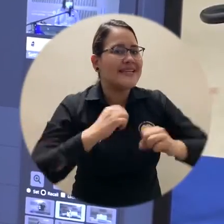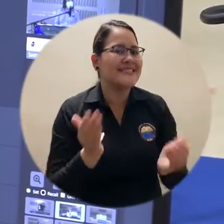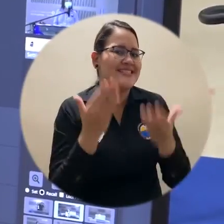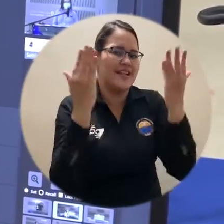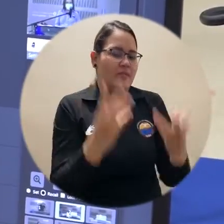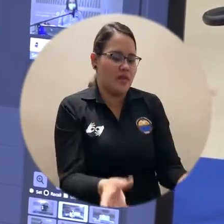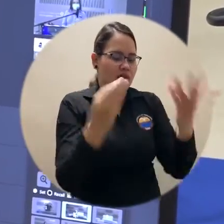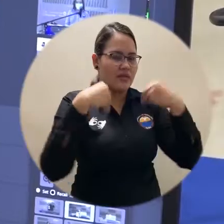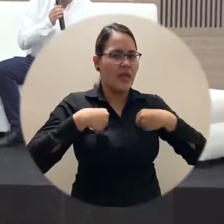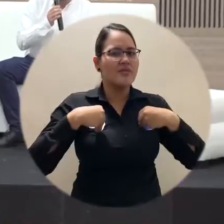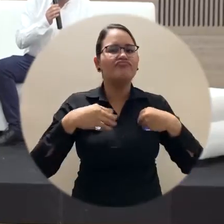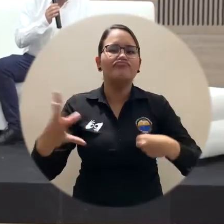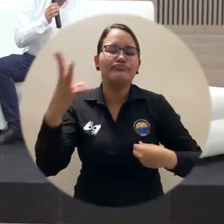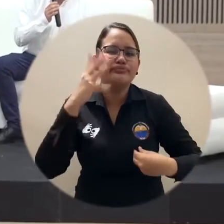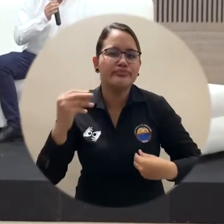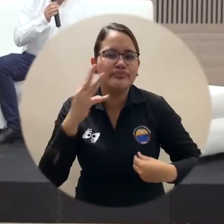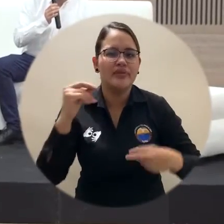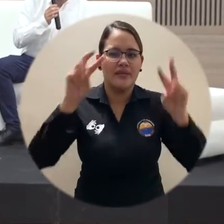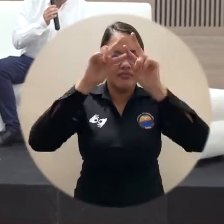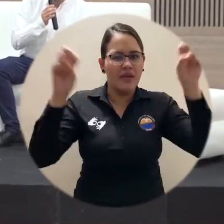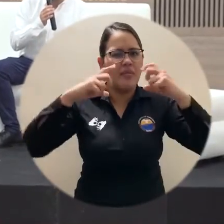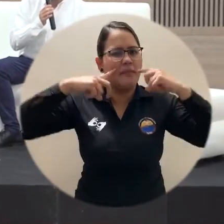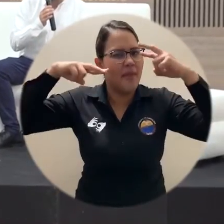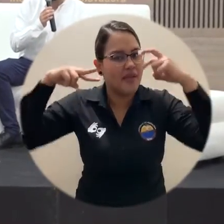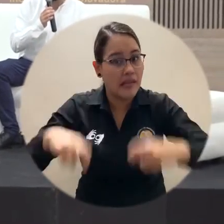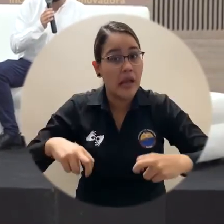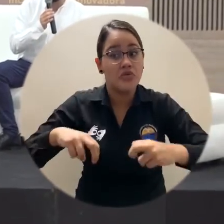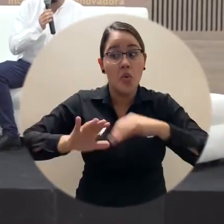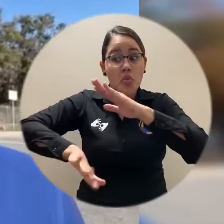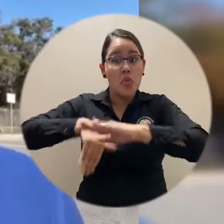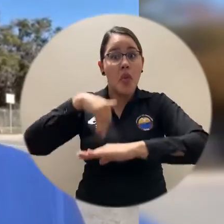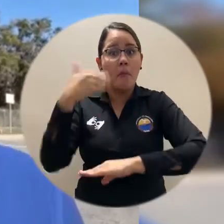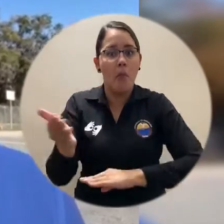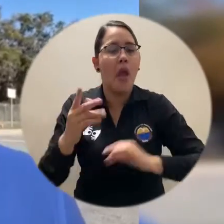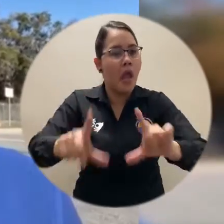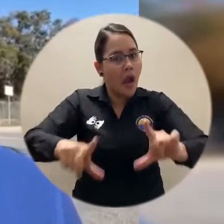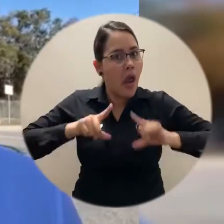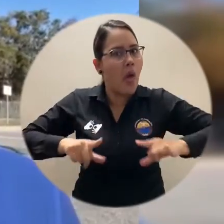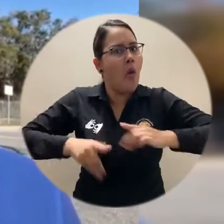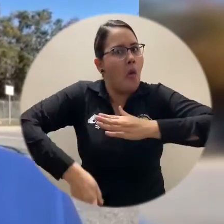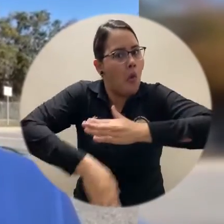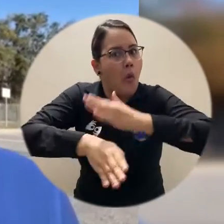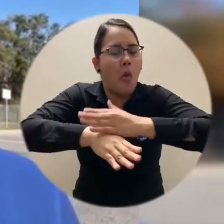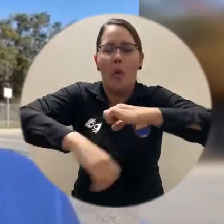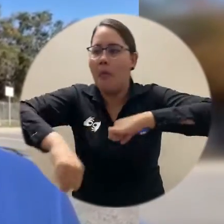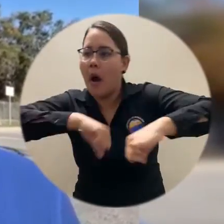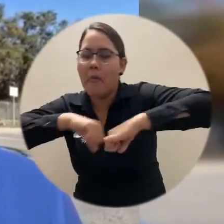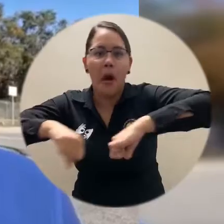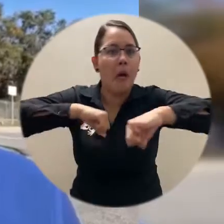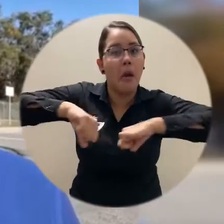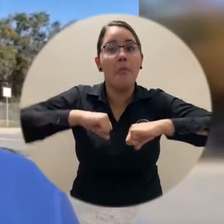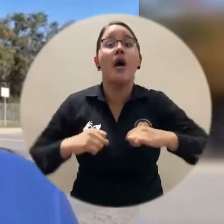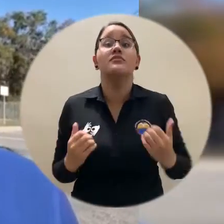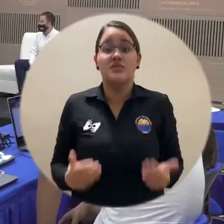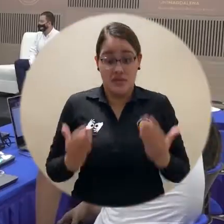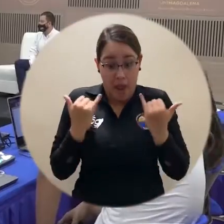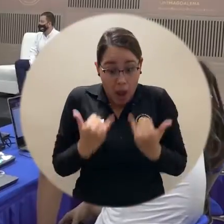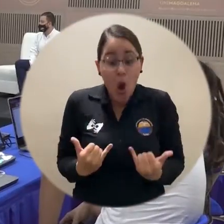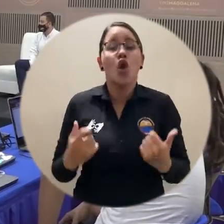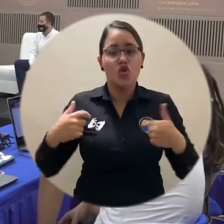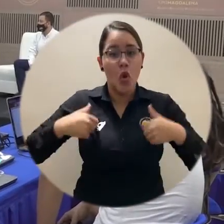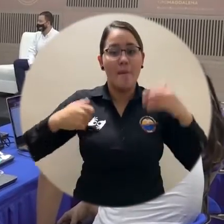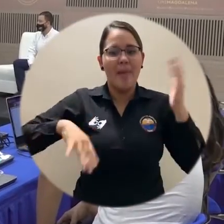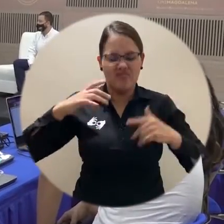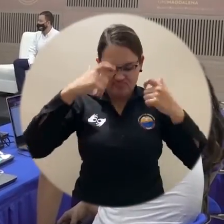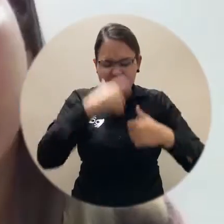investigativa, poder desarrollar todo mi ciclo de formación postgradual y me ha brindado muchas herramientas para poder desempeñarme como